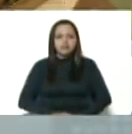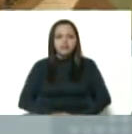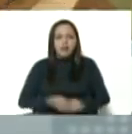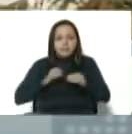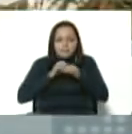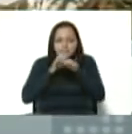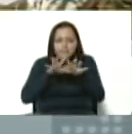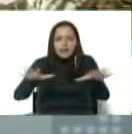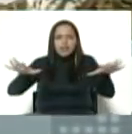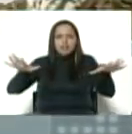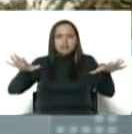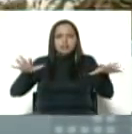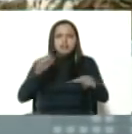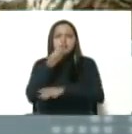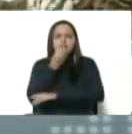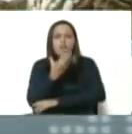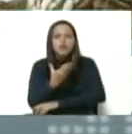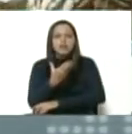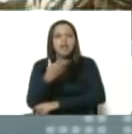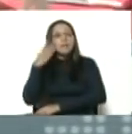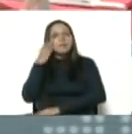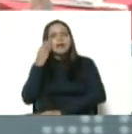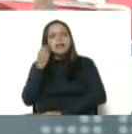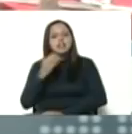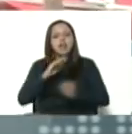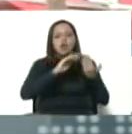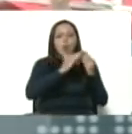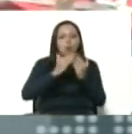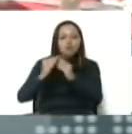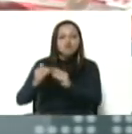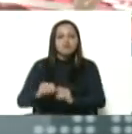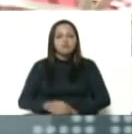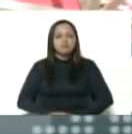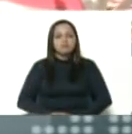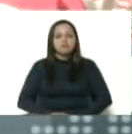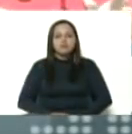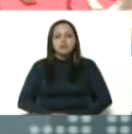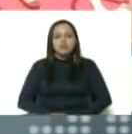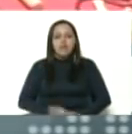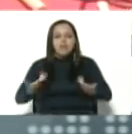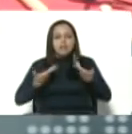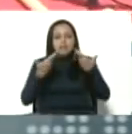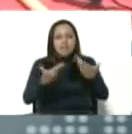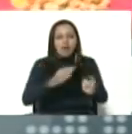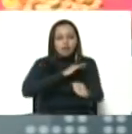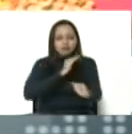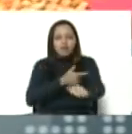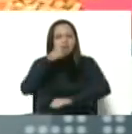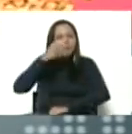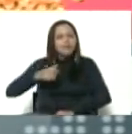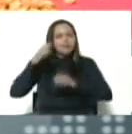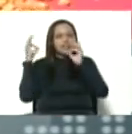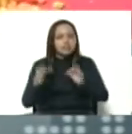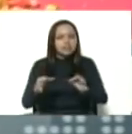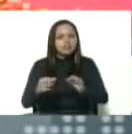expansión de las buenas experiencias comunitarias. Empoderar al pueblo de verdad, verdad.